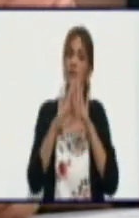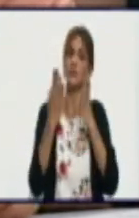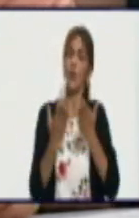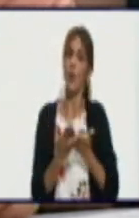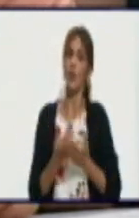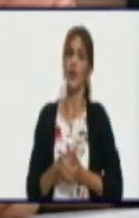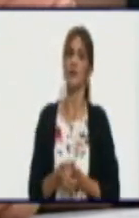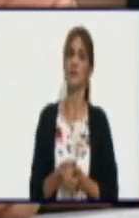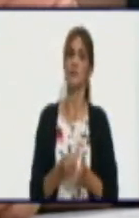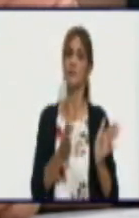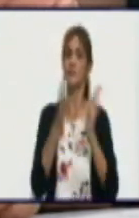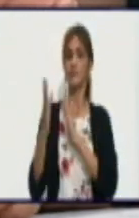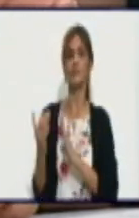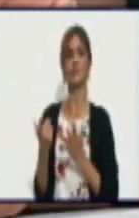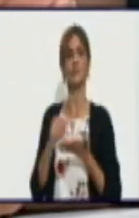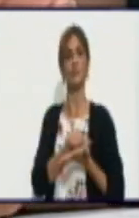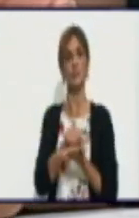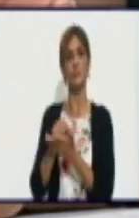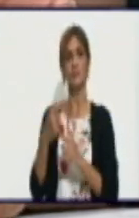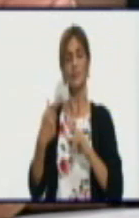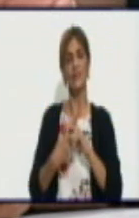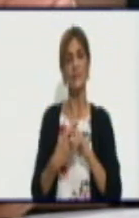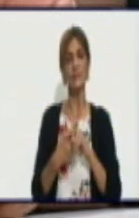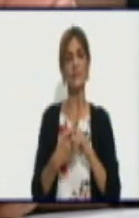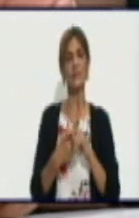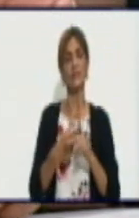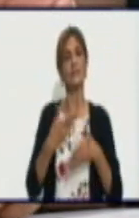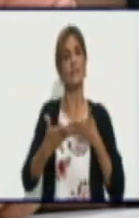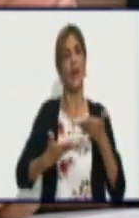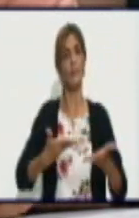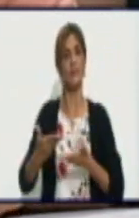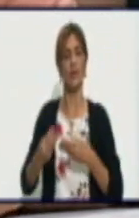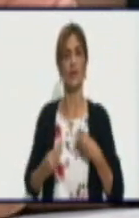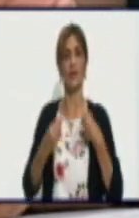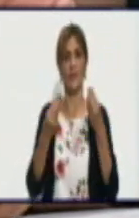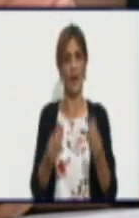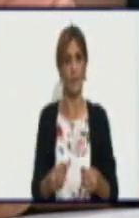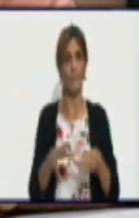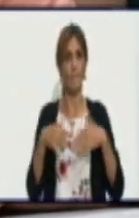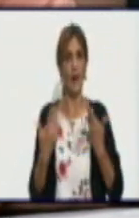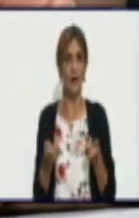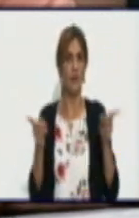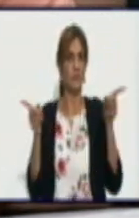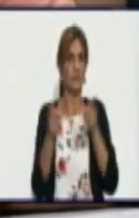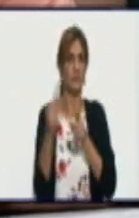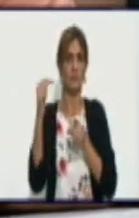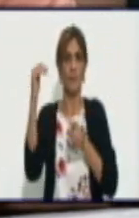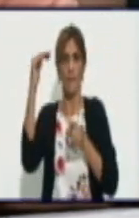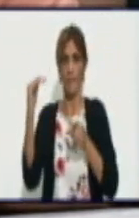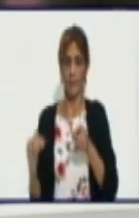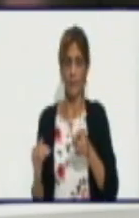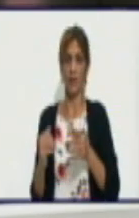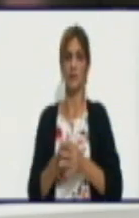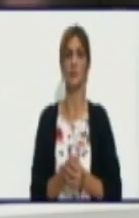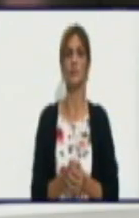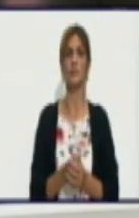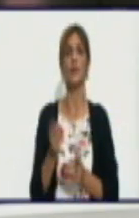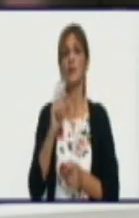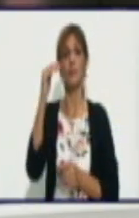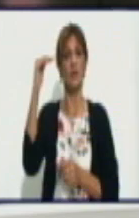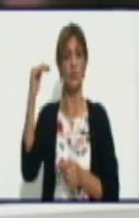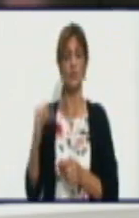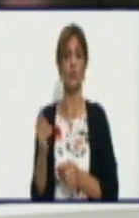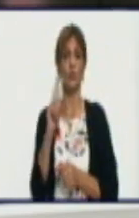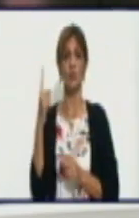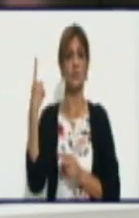los servicios y los trámites que brindan a la forma productiva en función de su disminución. Es decir, que la disminución no es solo del Estado. Las